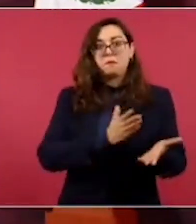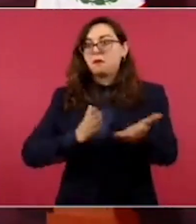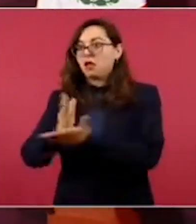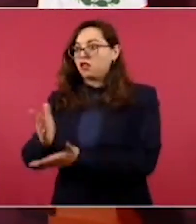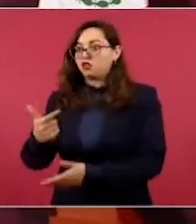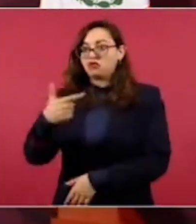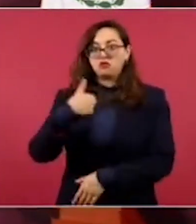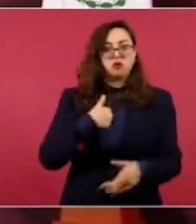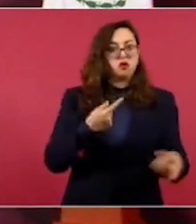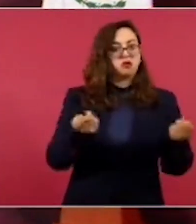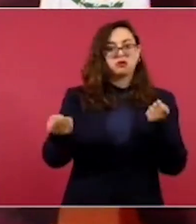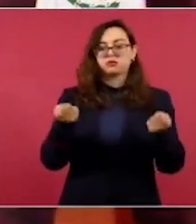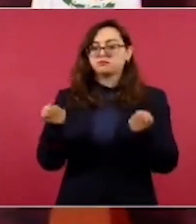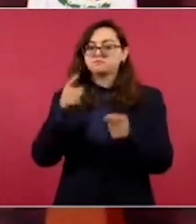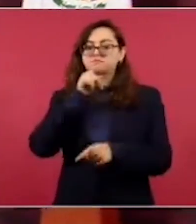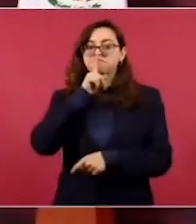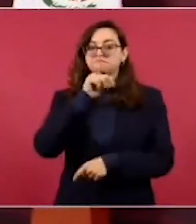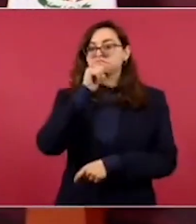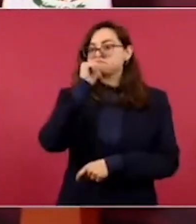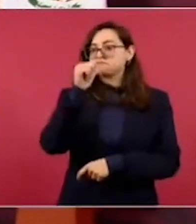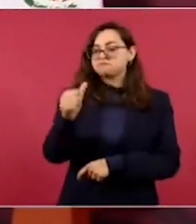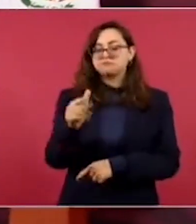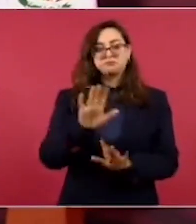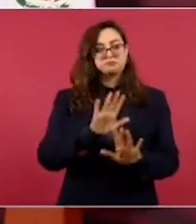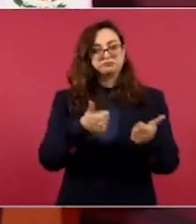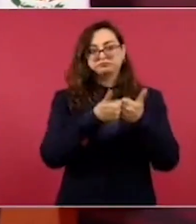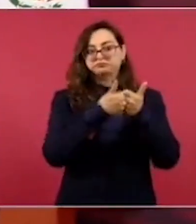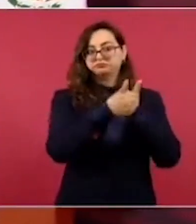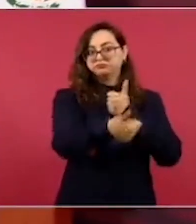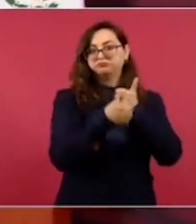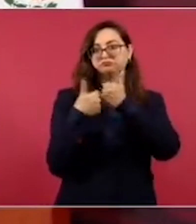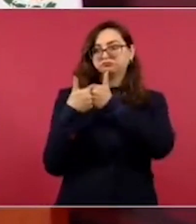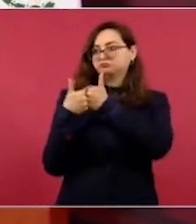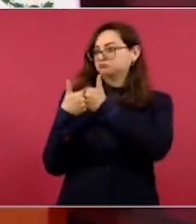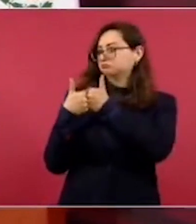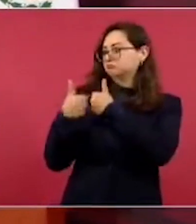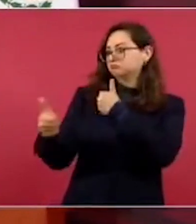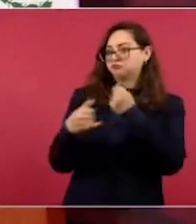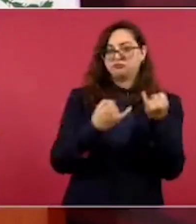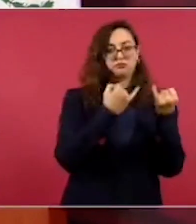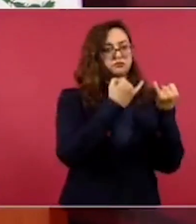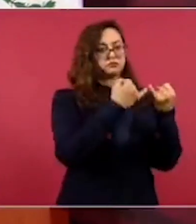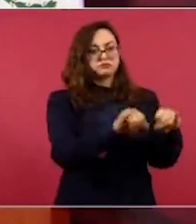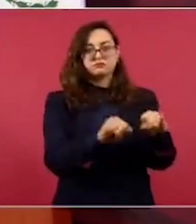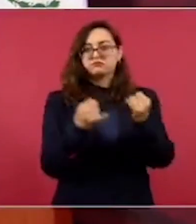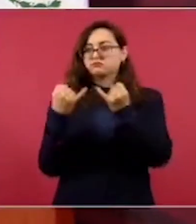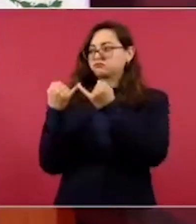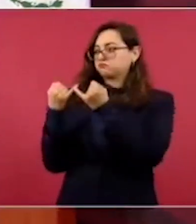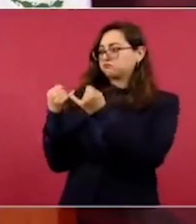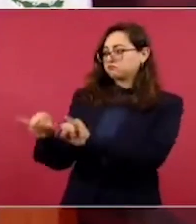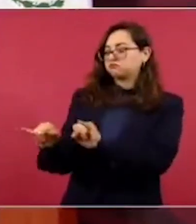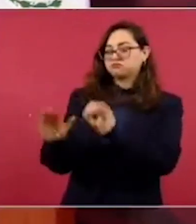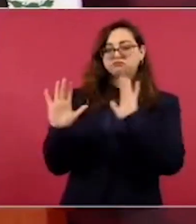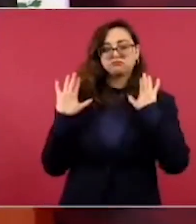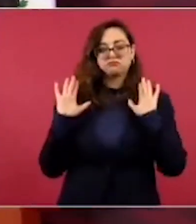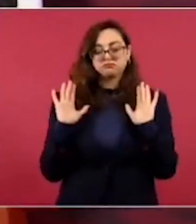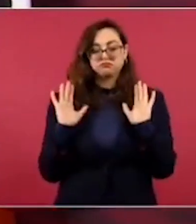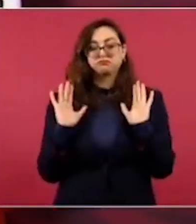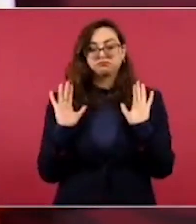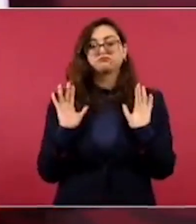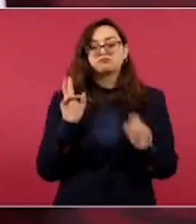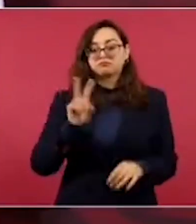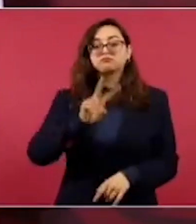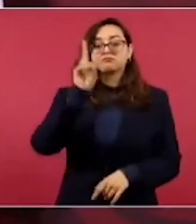Por eso sí estamos en la Cuarta